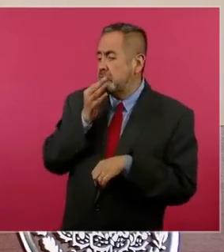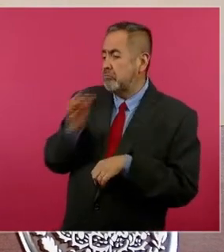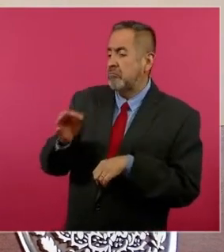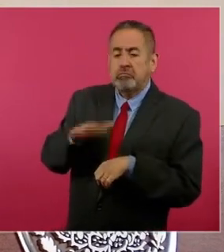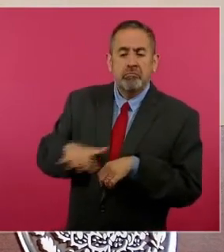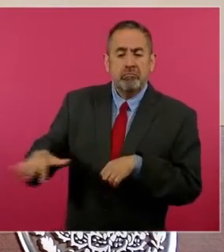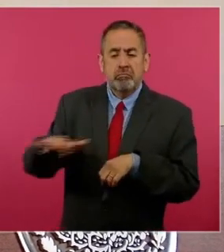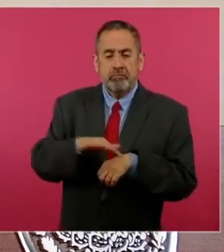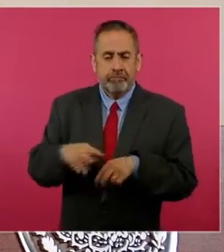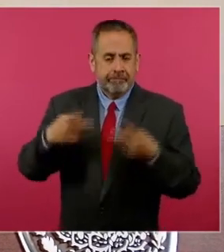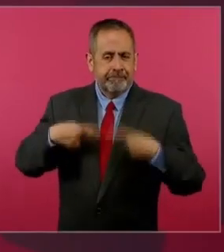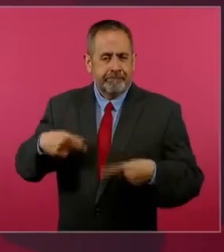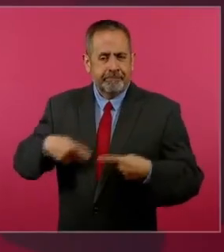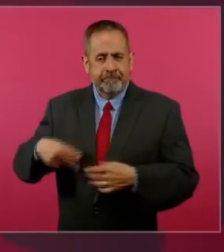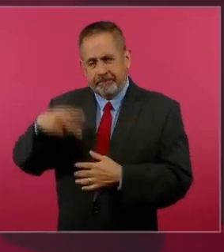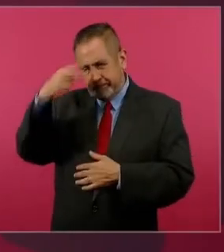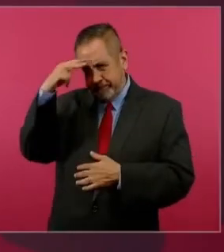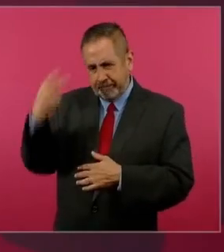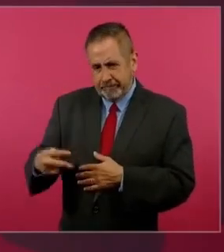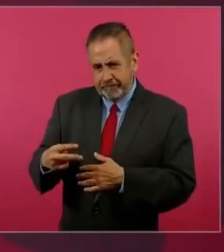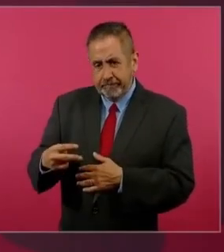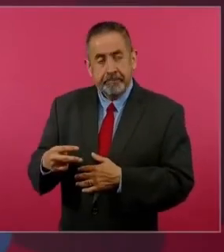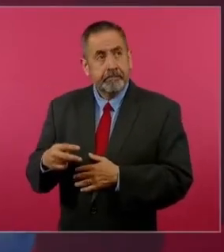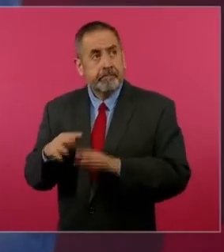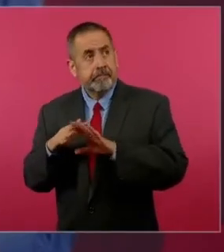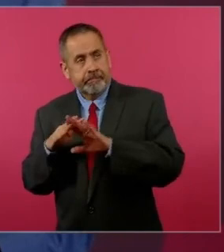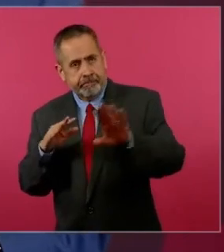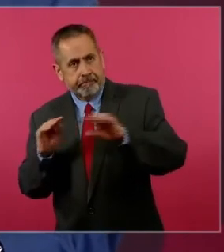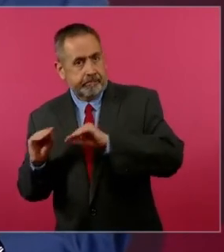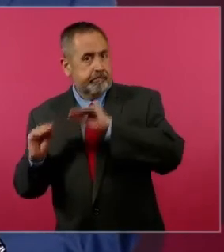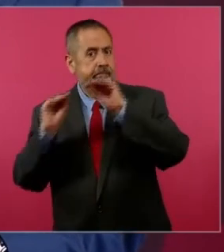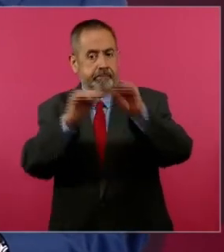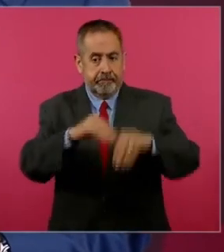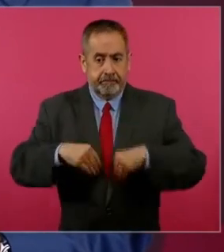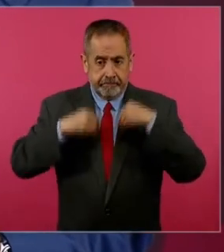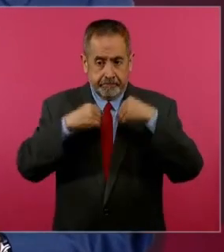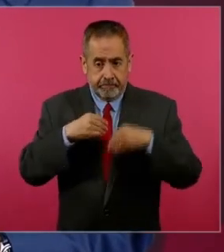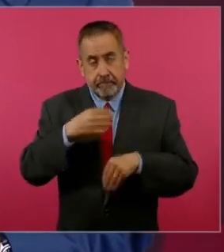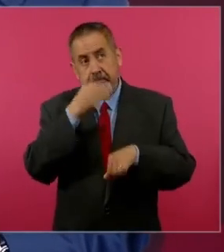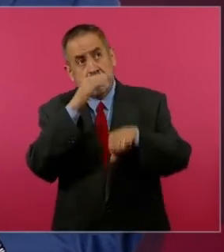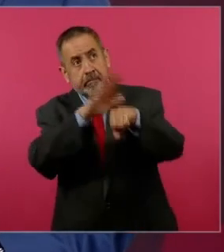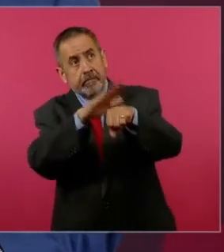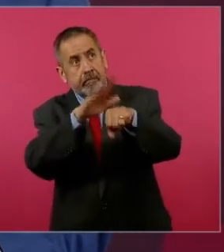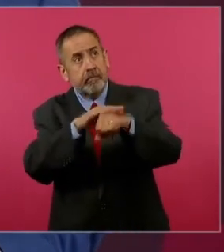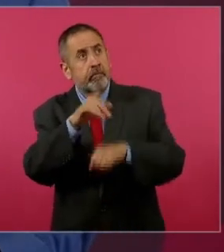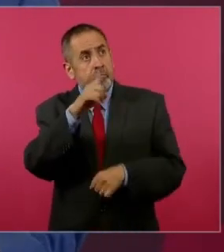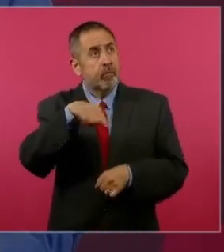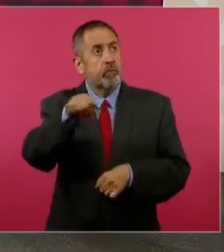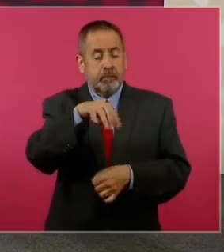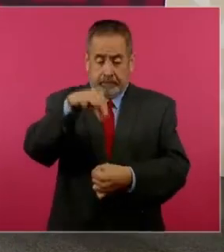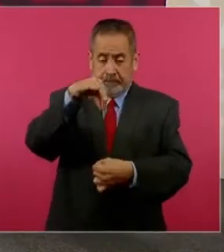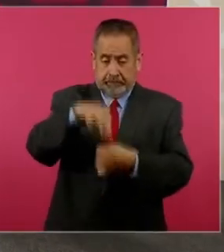que no voten por